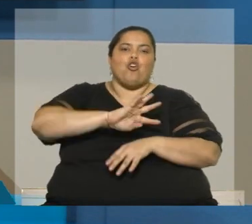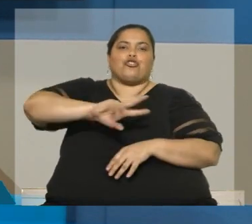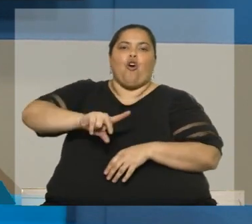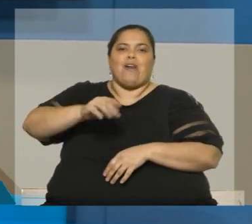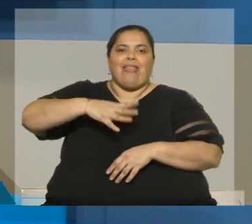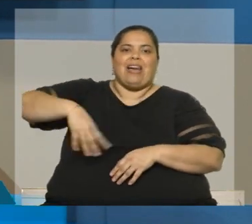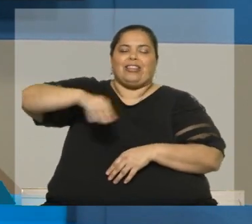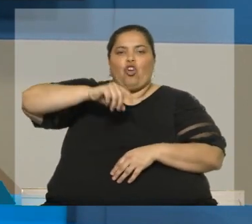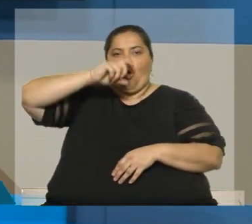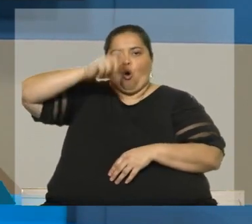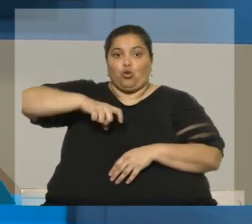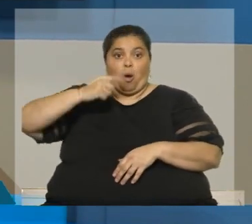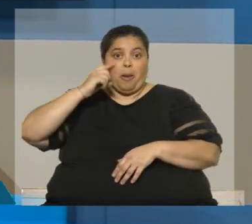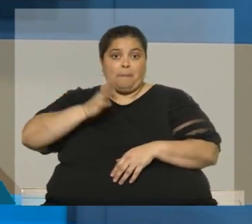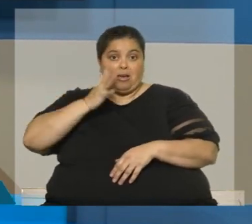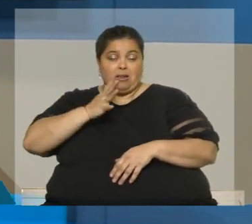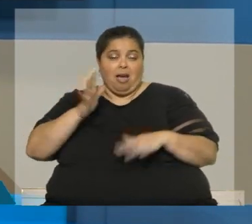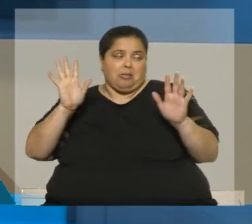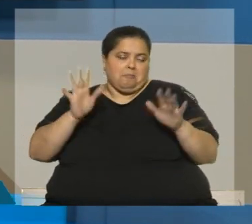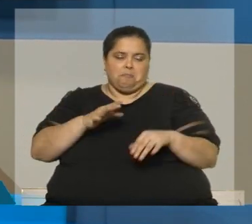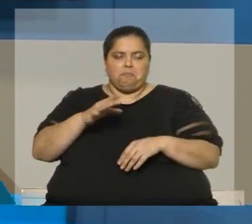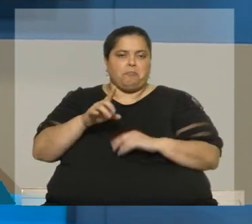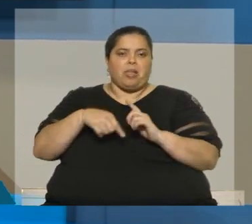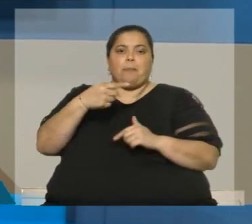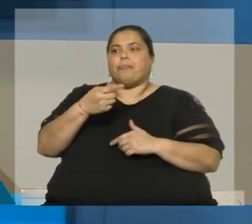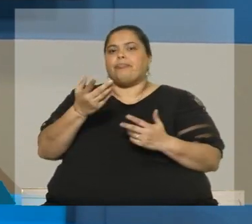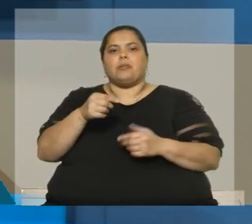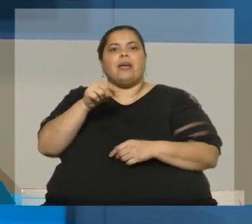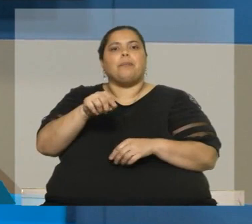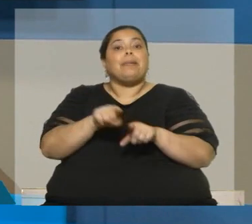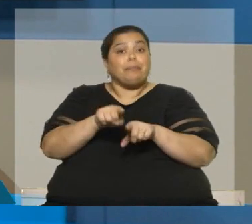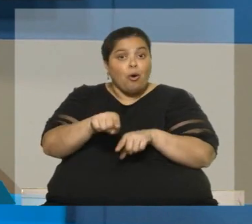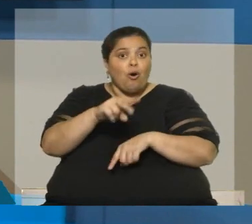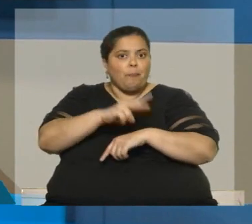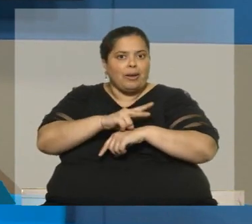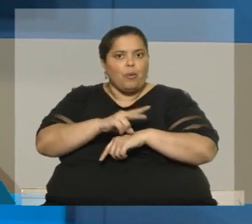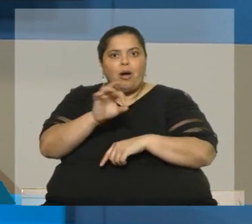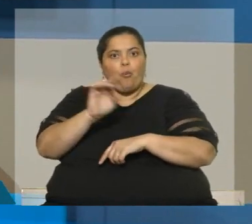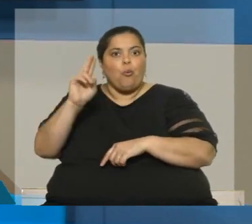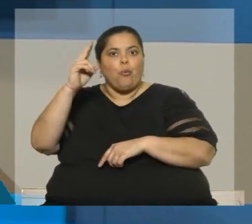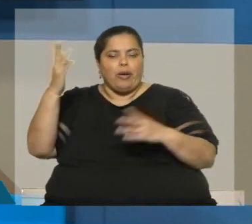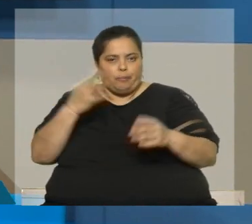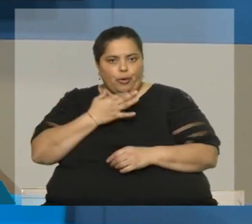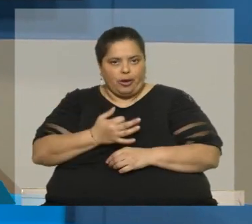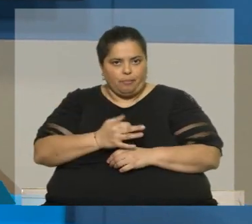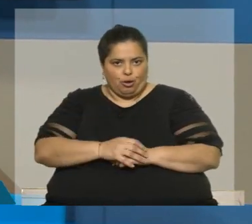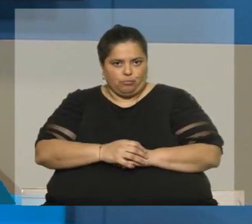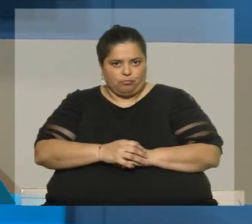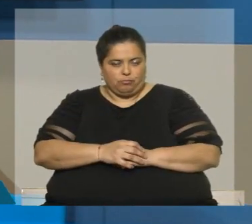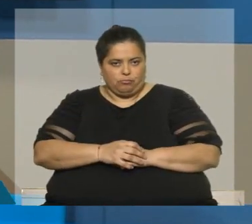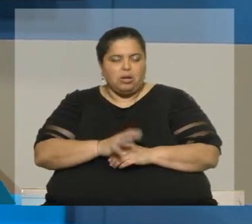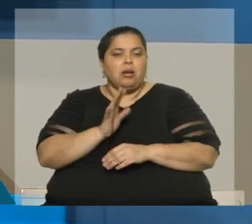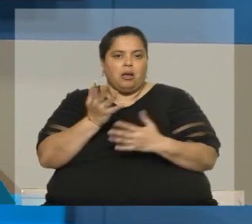Imagínense ustedes que una mañana, no lo sé, esto pasase en Paraguay o pasase en Uruguay. Es decir, estamos